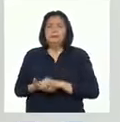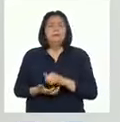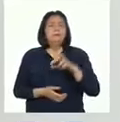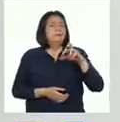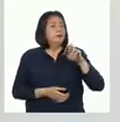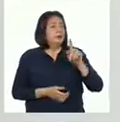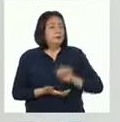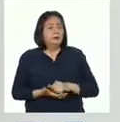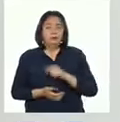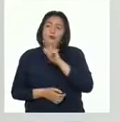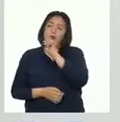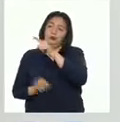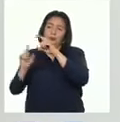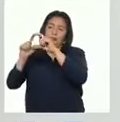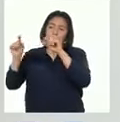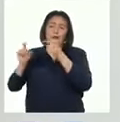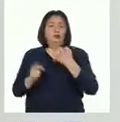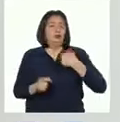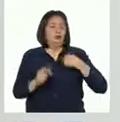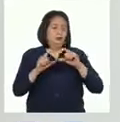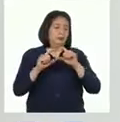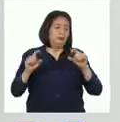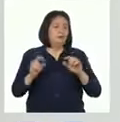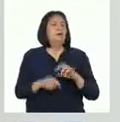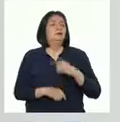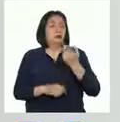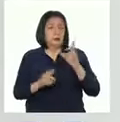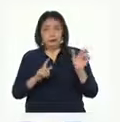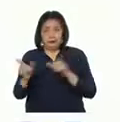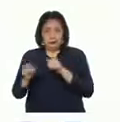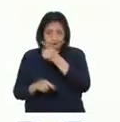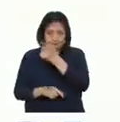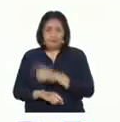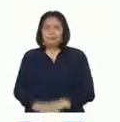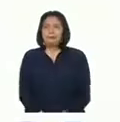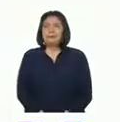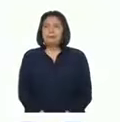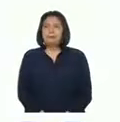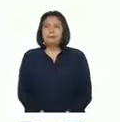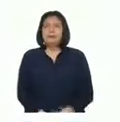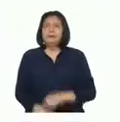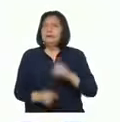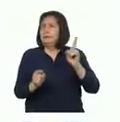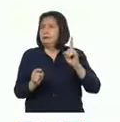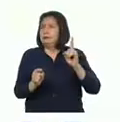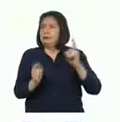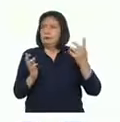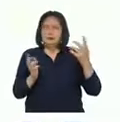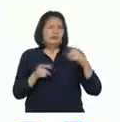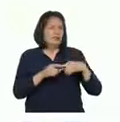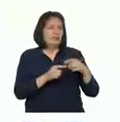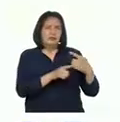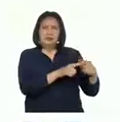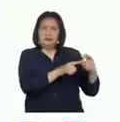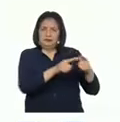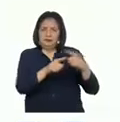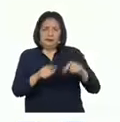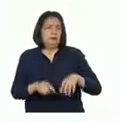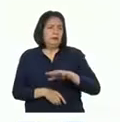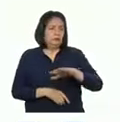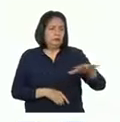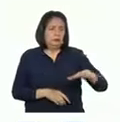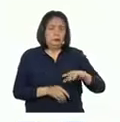Pati, un párrafo tú y uno yo. ¿Lista? ¡Comencemos! Relación entre la diversidad de los